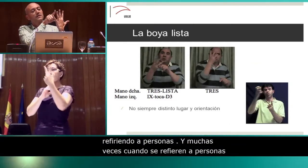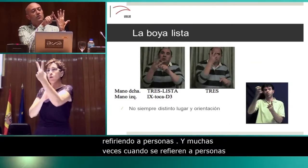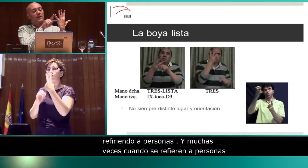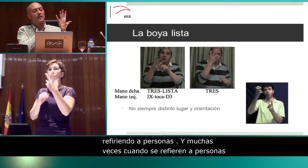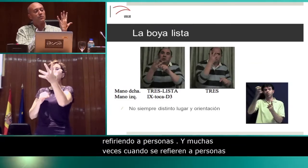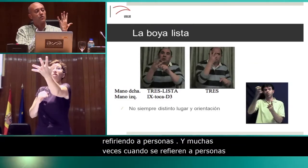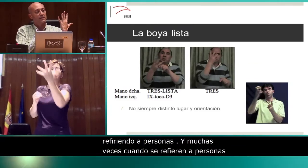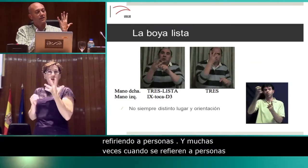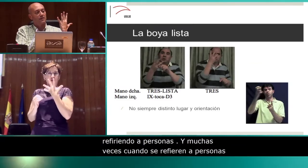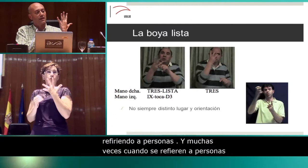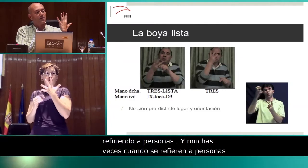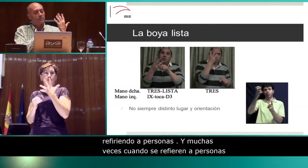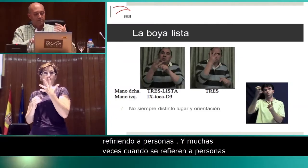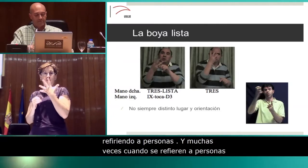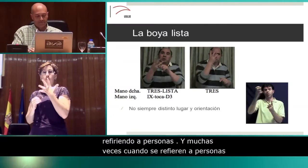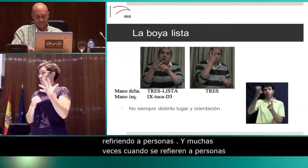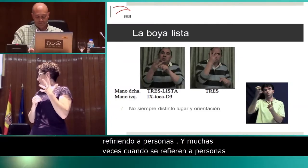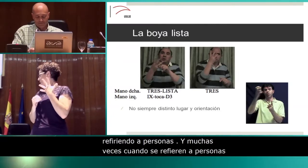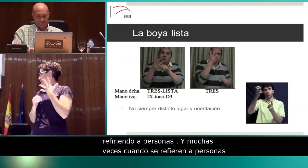se utiliza mucho con esta orientación.